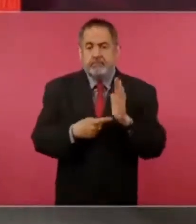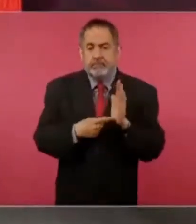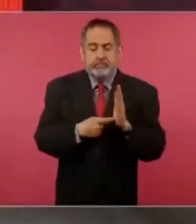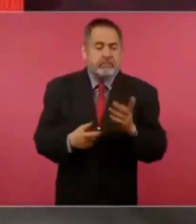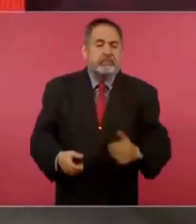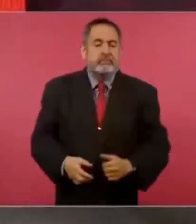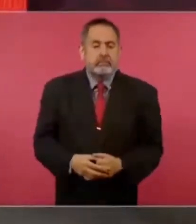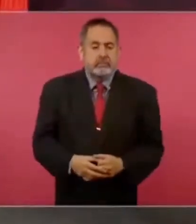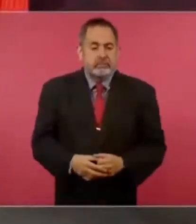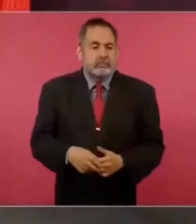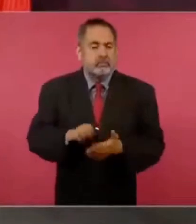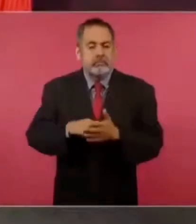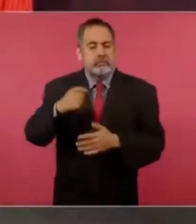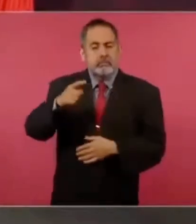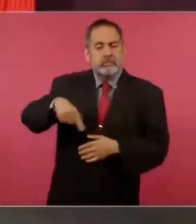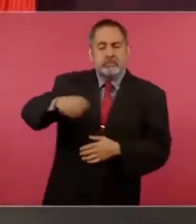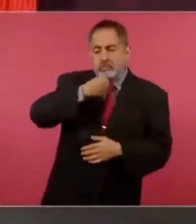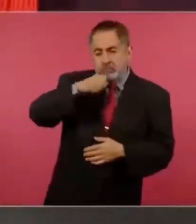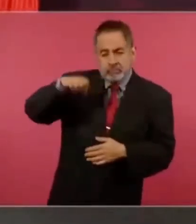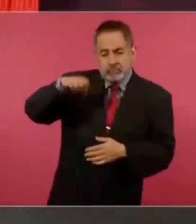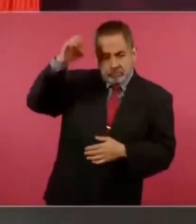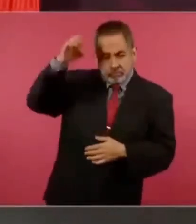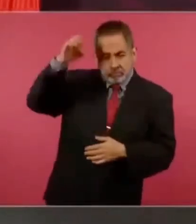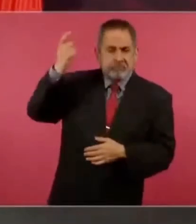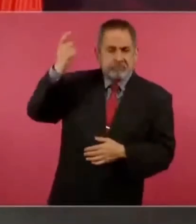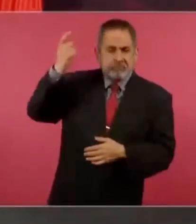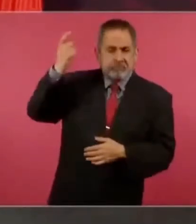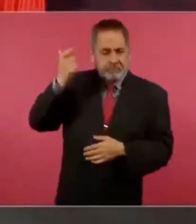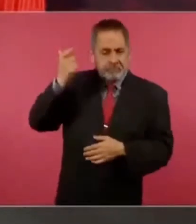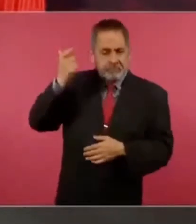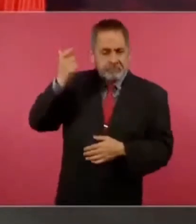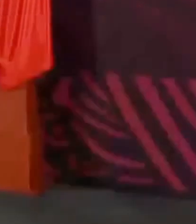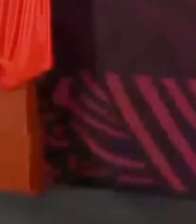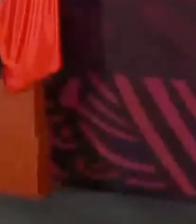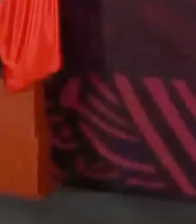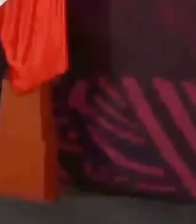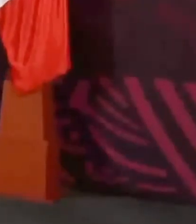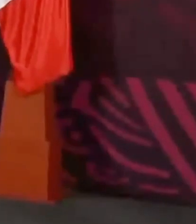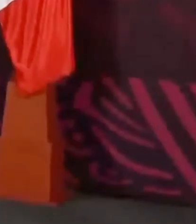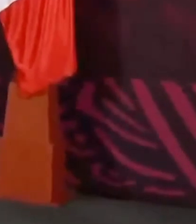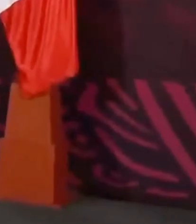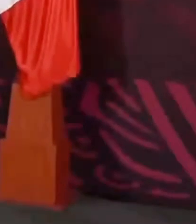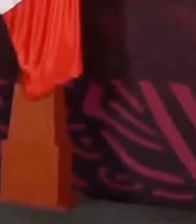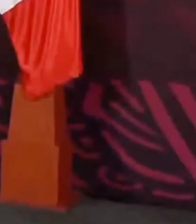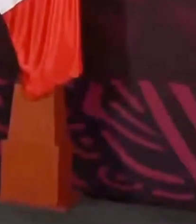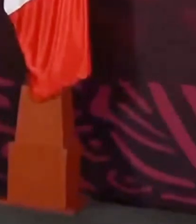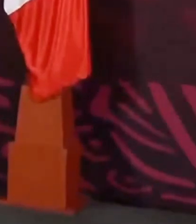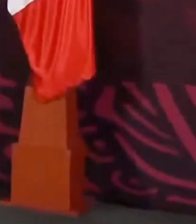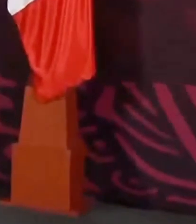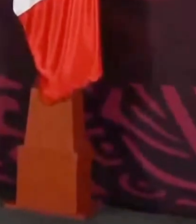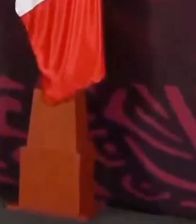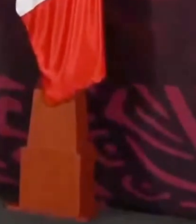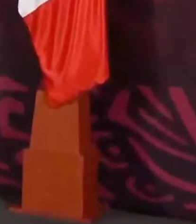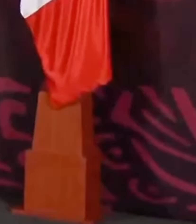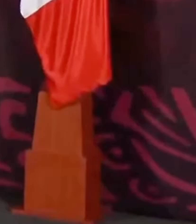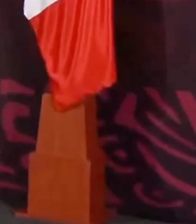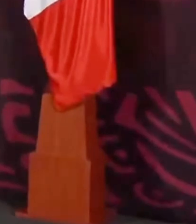la pensión a los adultos mayores, la pensión a personas con discapacidad, el derecho a la salud.